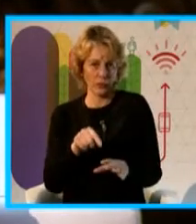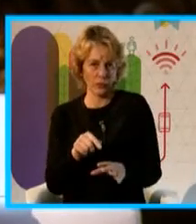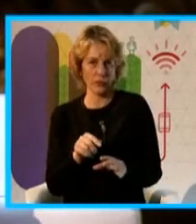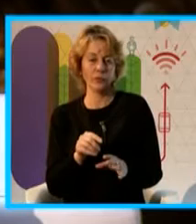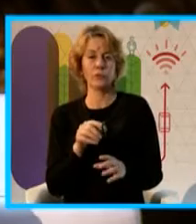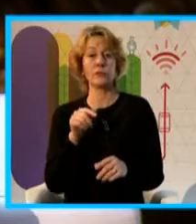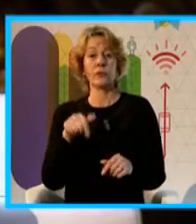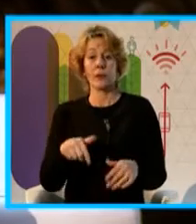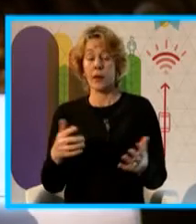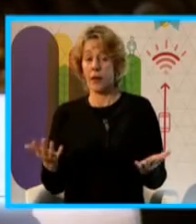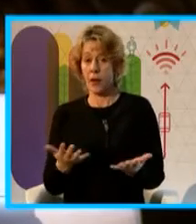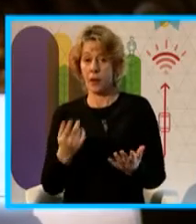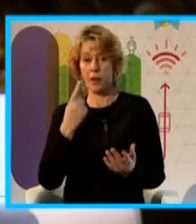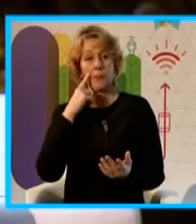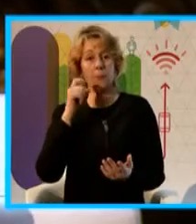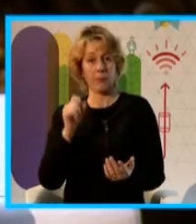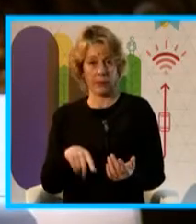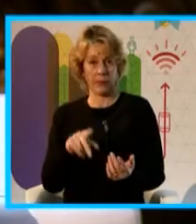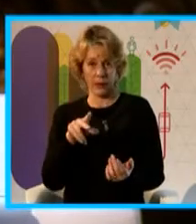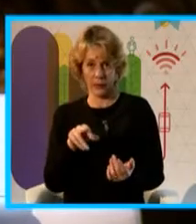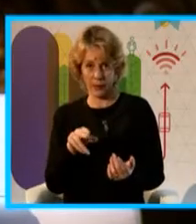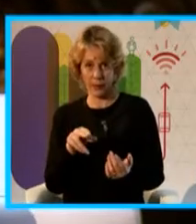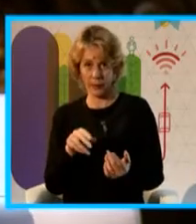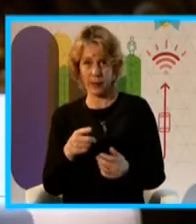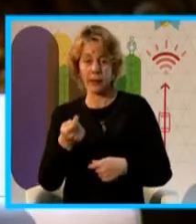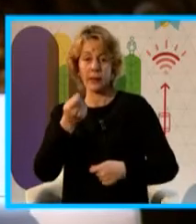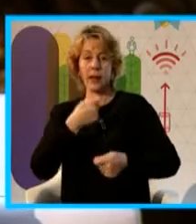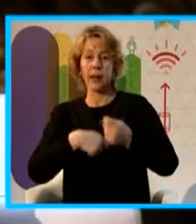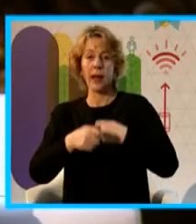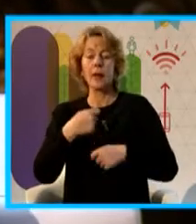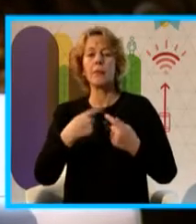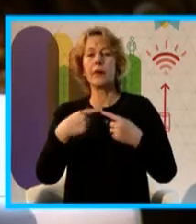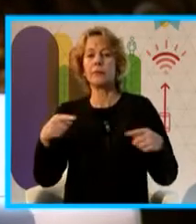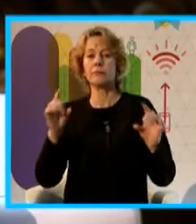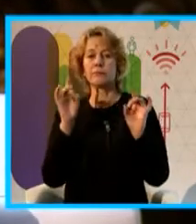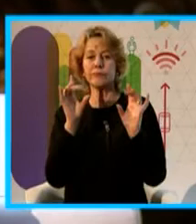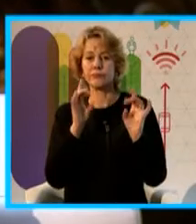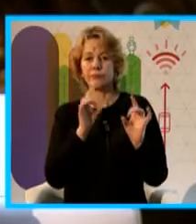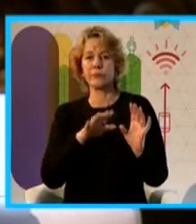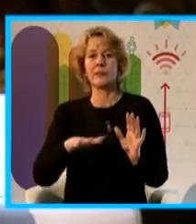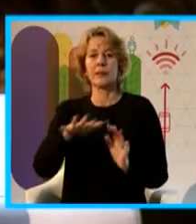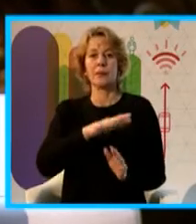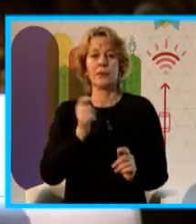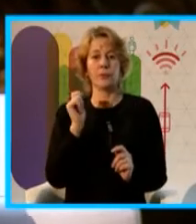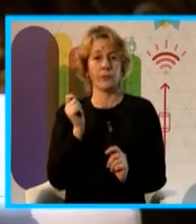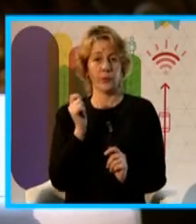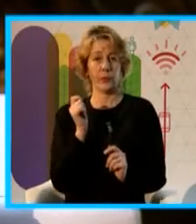Y ahora estamos en un plan también de recambio de avenidas y espacios públicos. Y es aquí donde entra